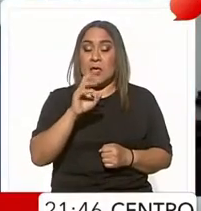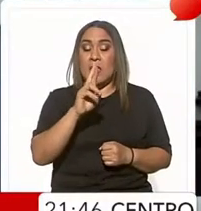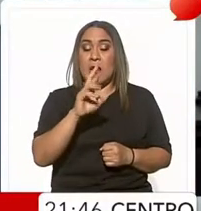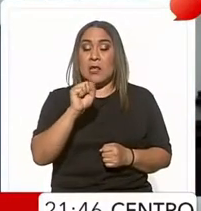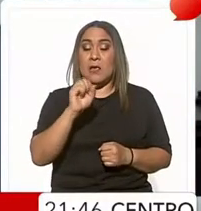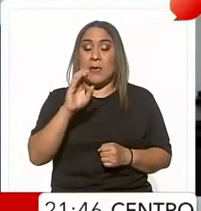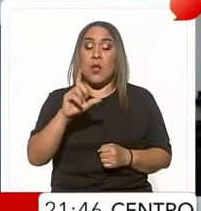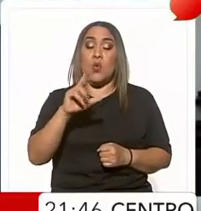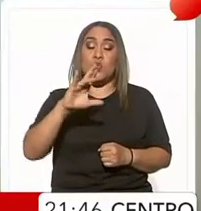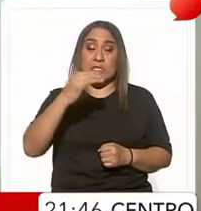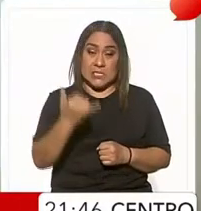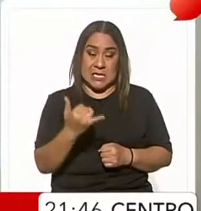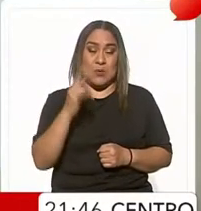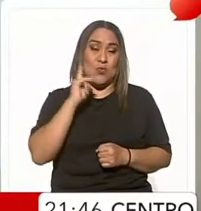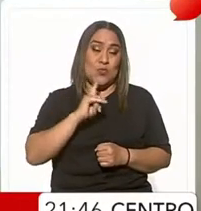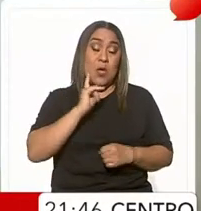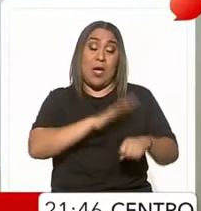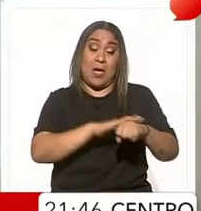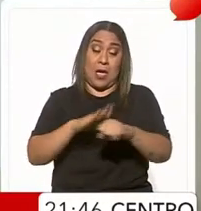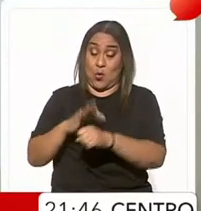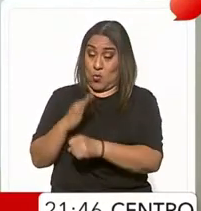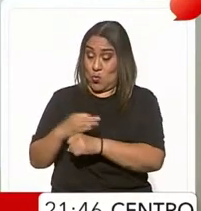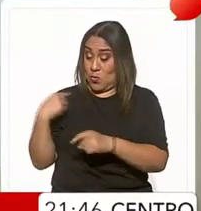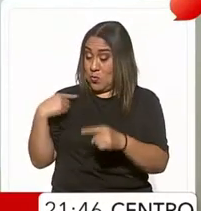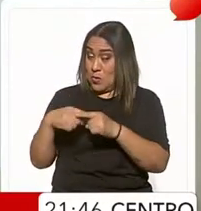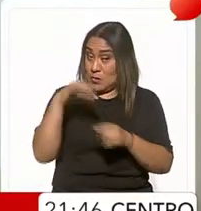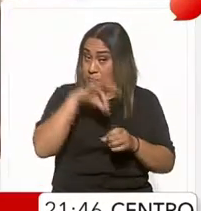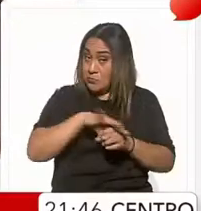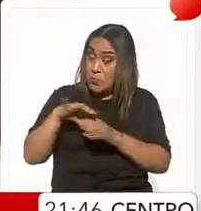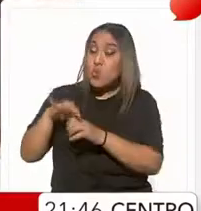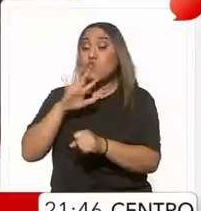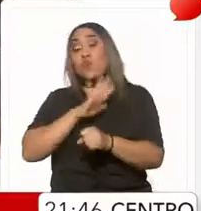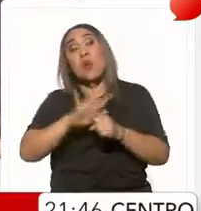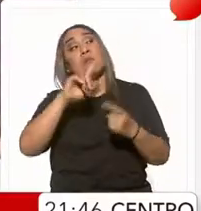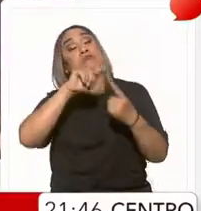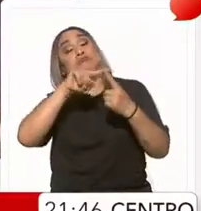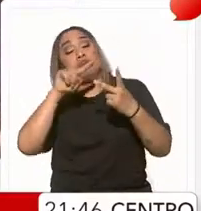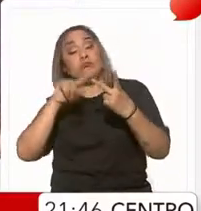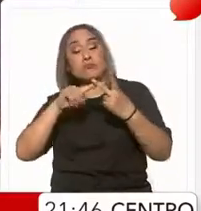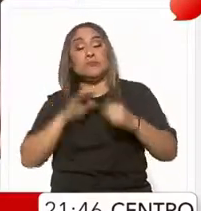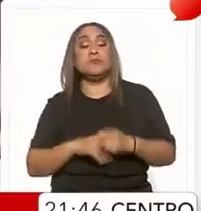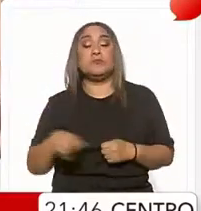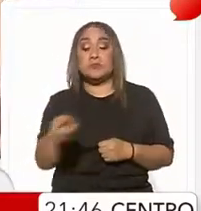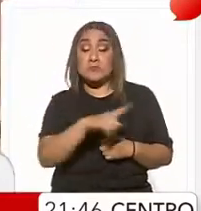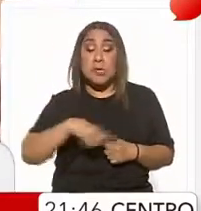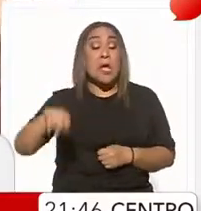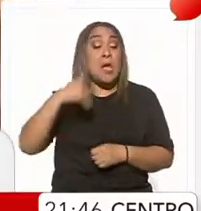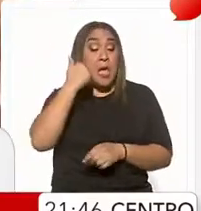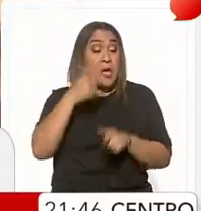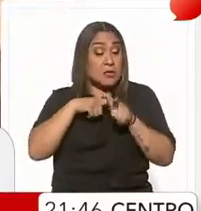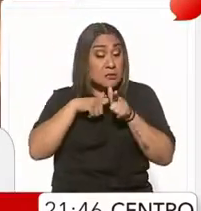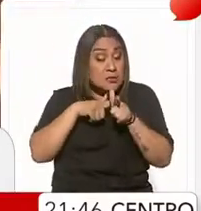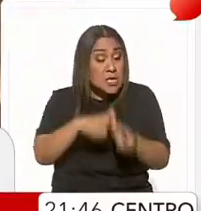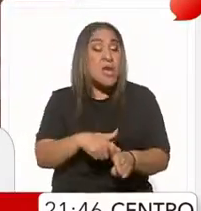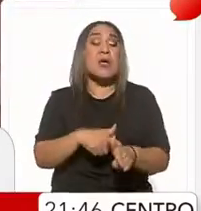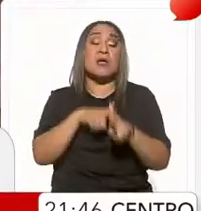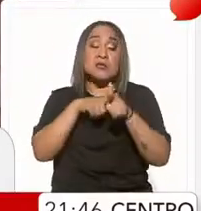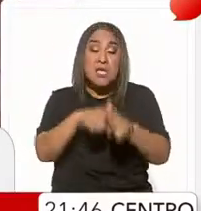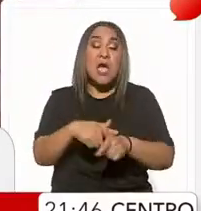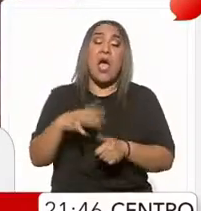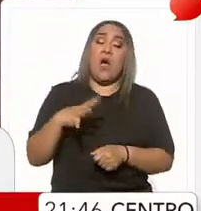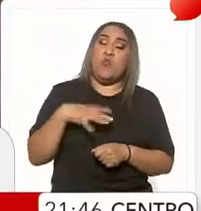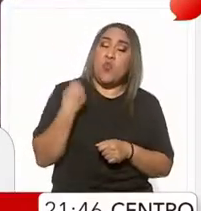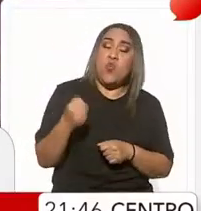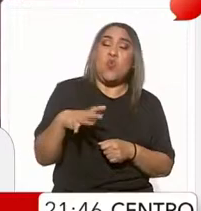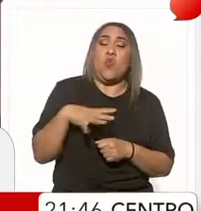Lucy Mesa, afirmó que en esta elección solo hay dos opciones. Continuar sometidos a los abusos de